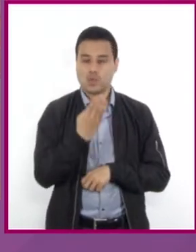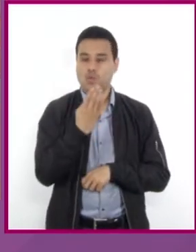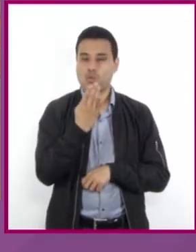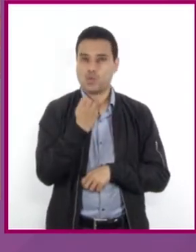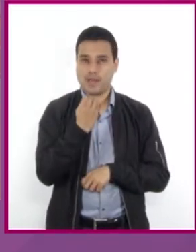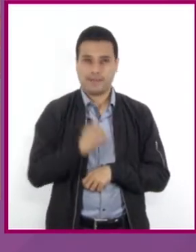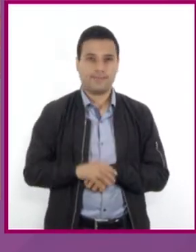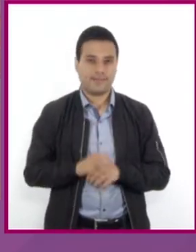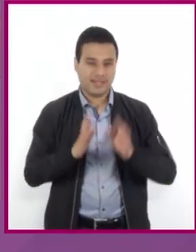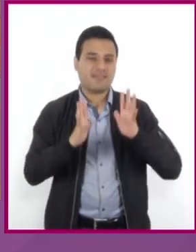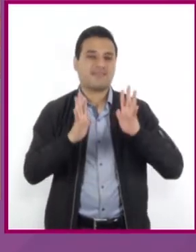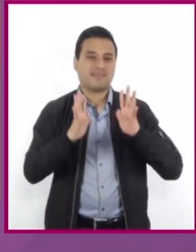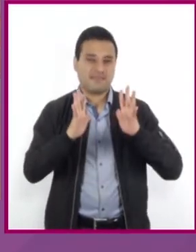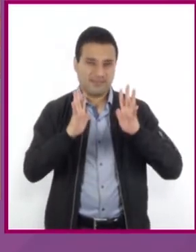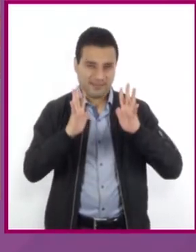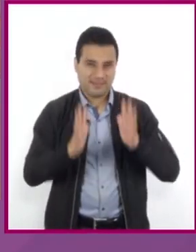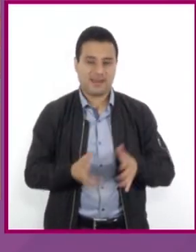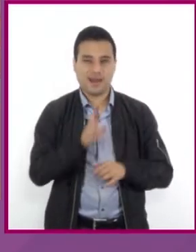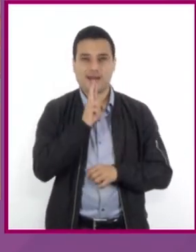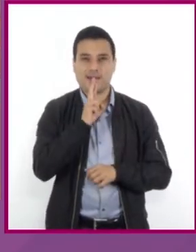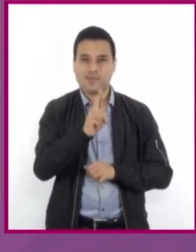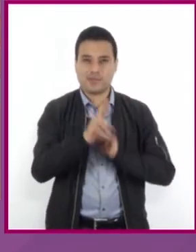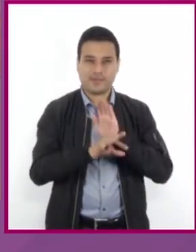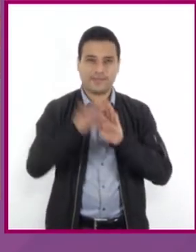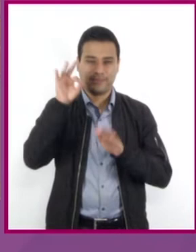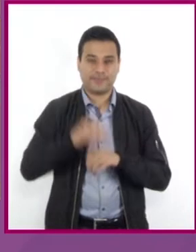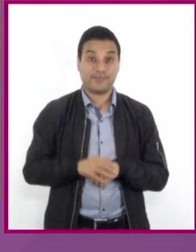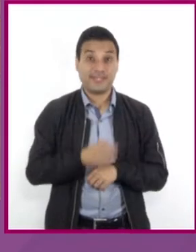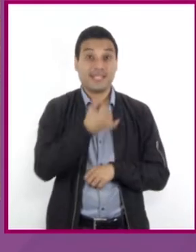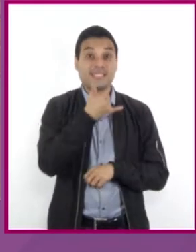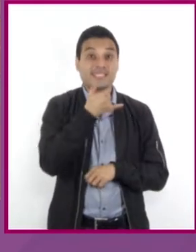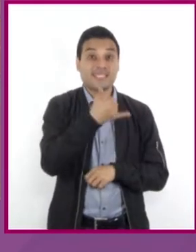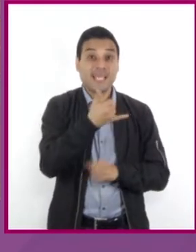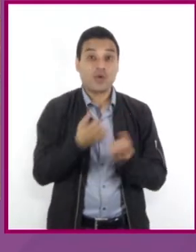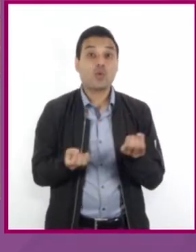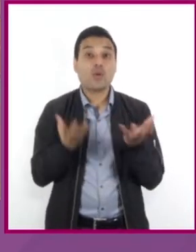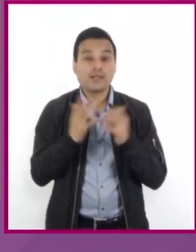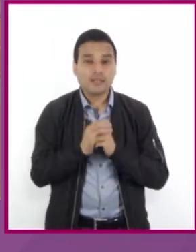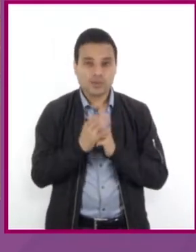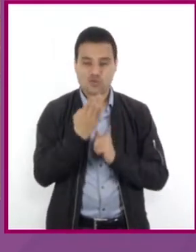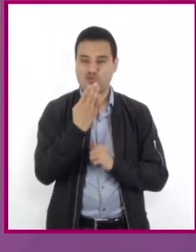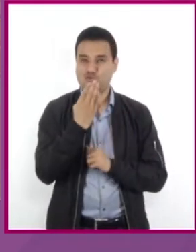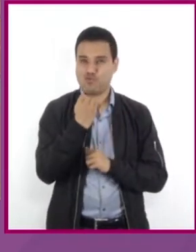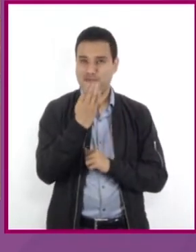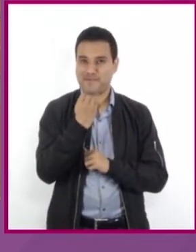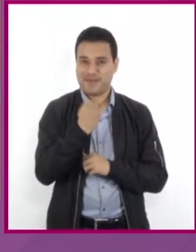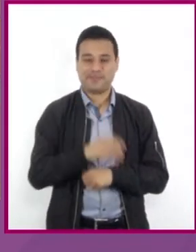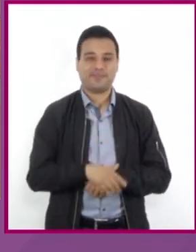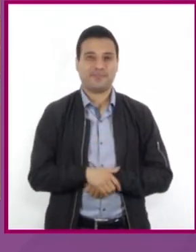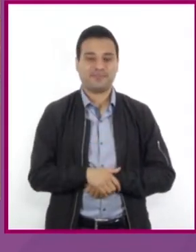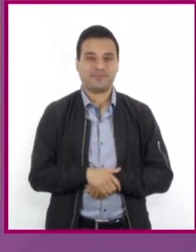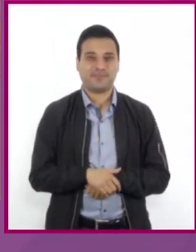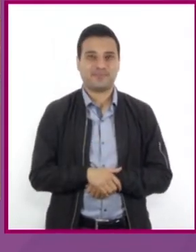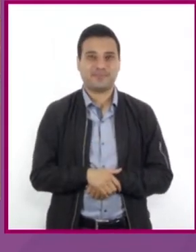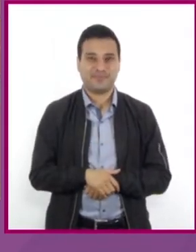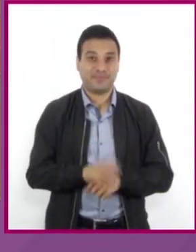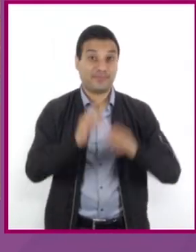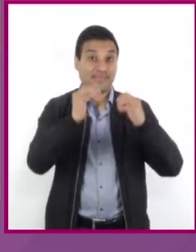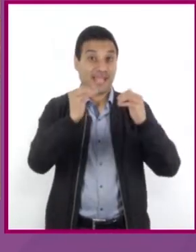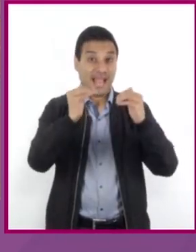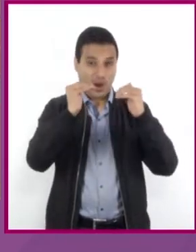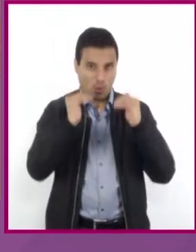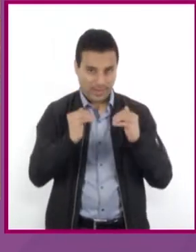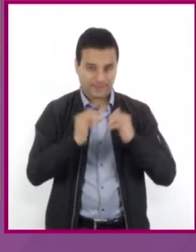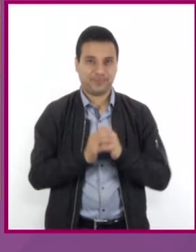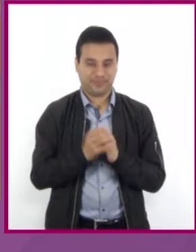tenemos el valor numérico de la incógnita. Y es igual a 9. Ahora, continuemos